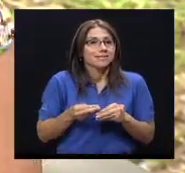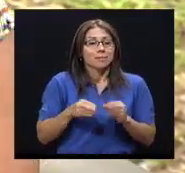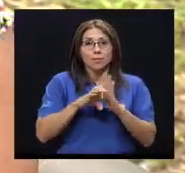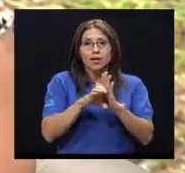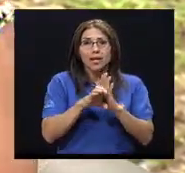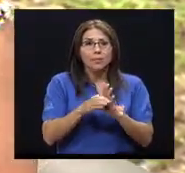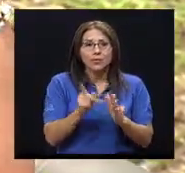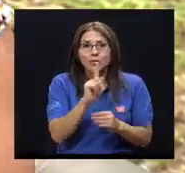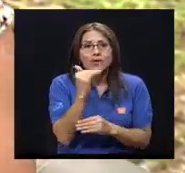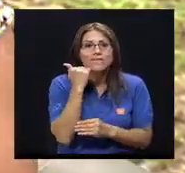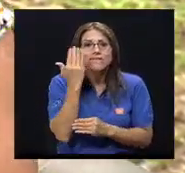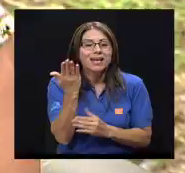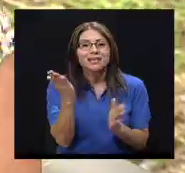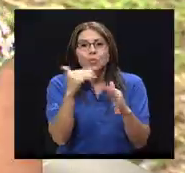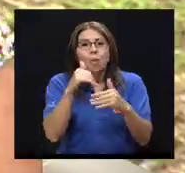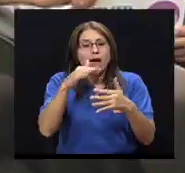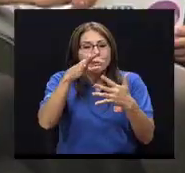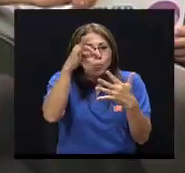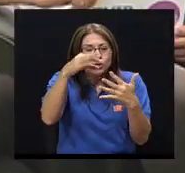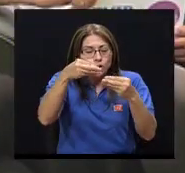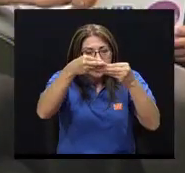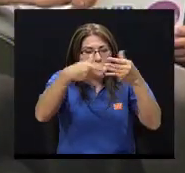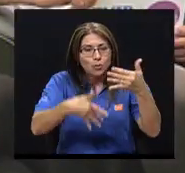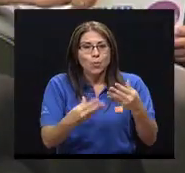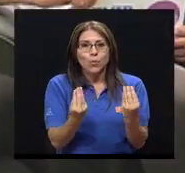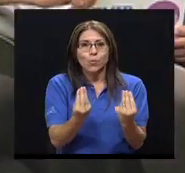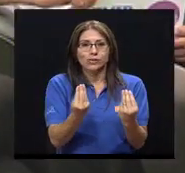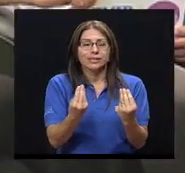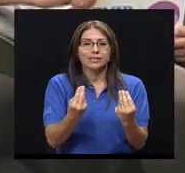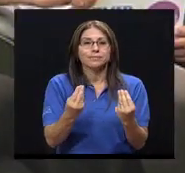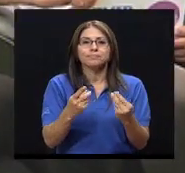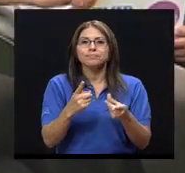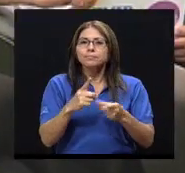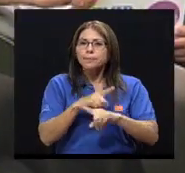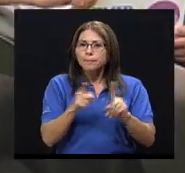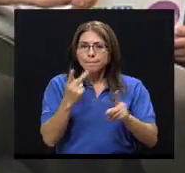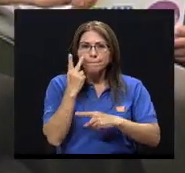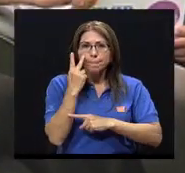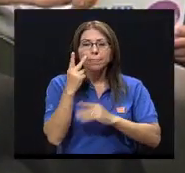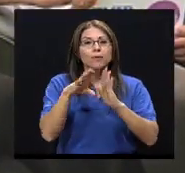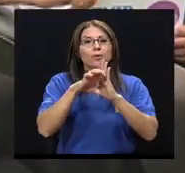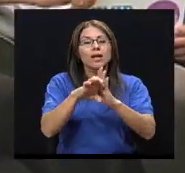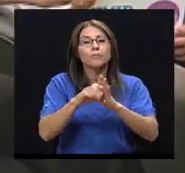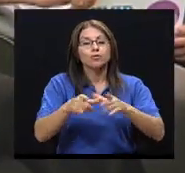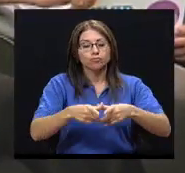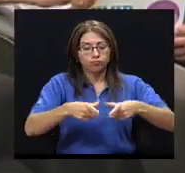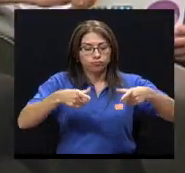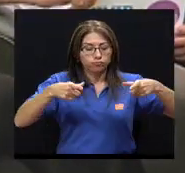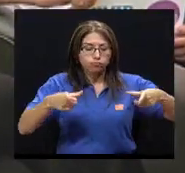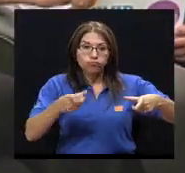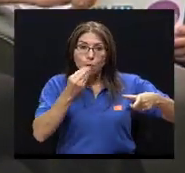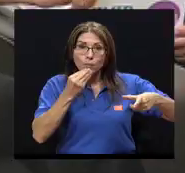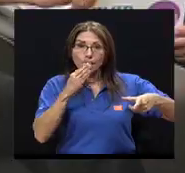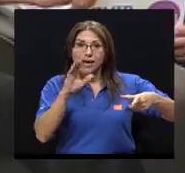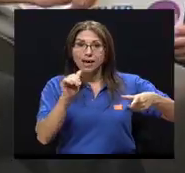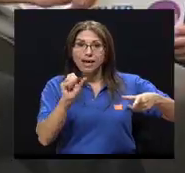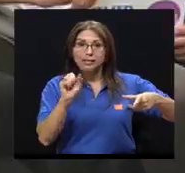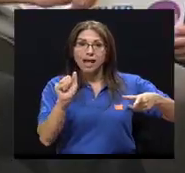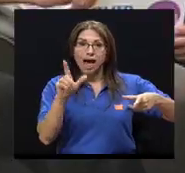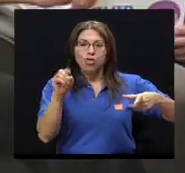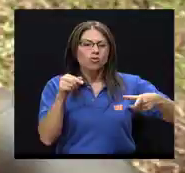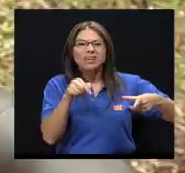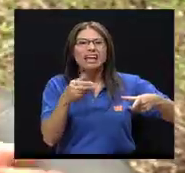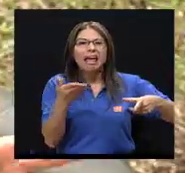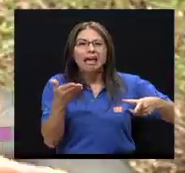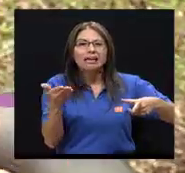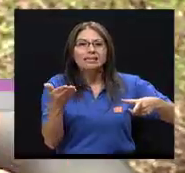fácil en este momento porque no hay tantas opciones. Pero veamos, por ejemplo, qué es lo que tiene un casado. sea, simplemente quitamos